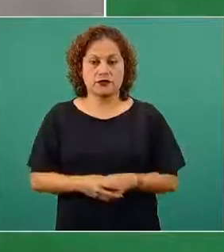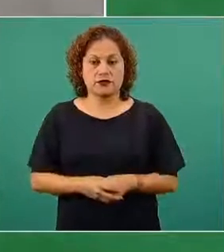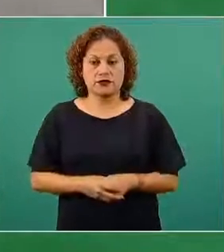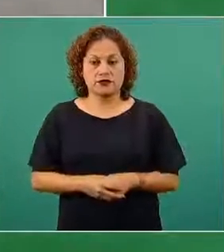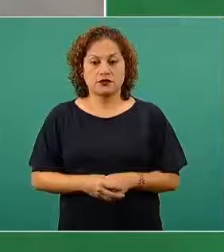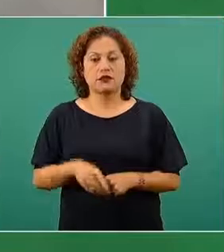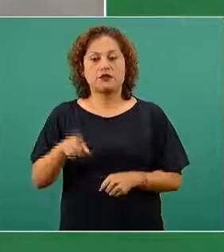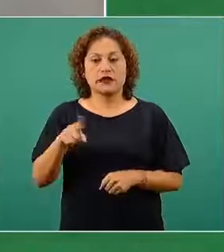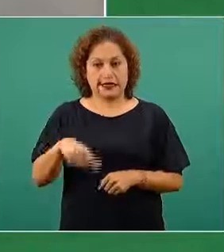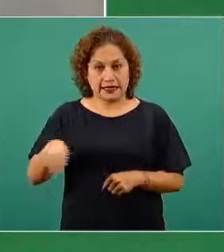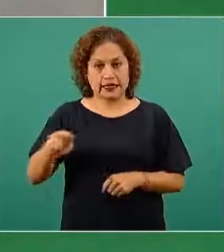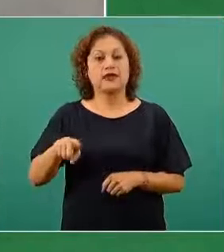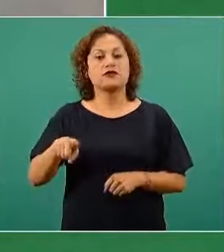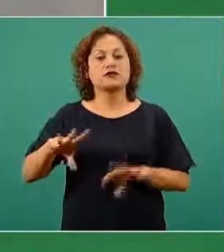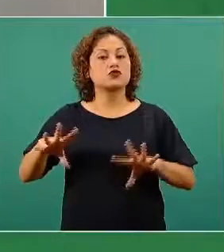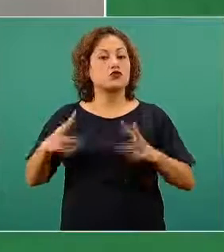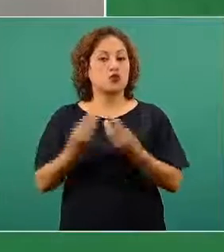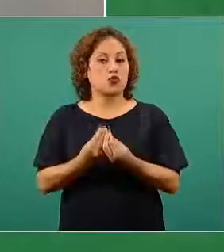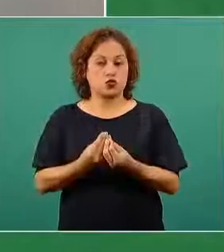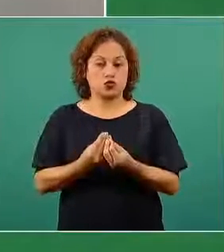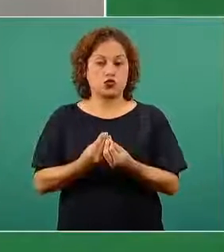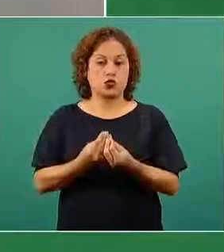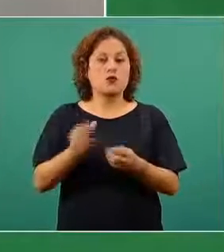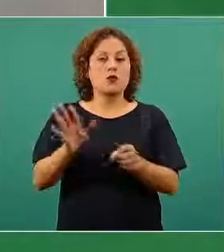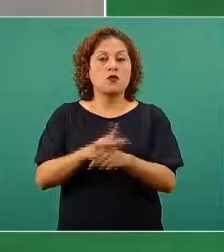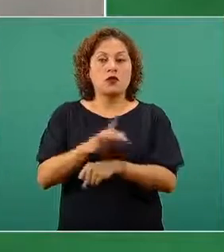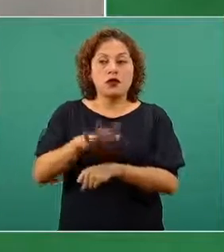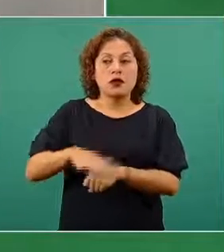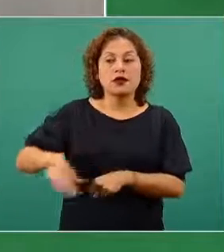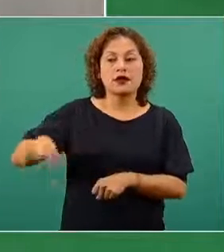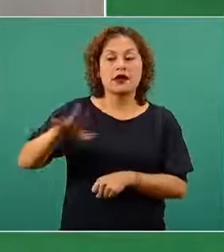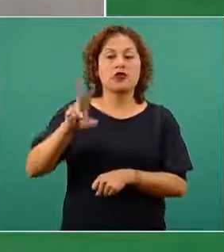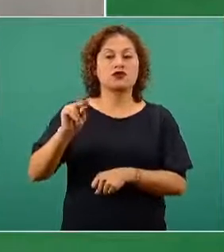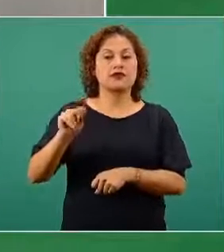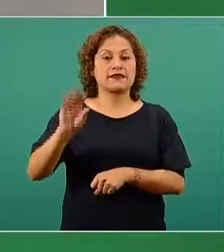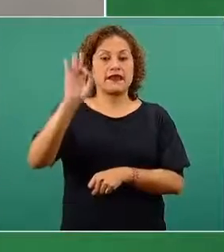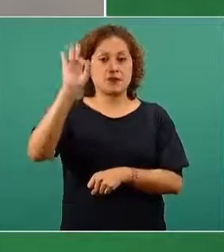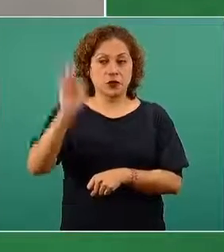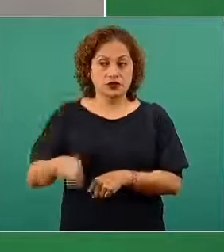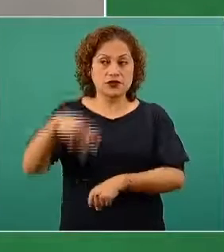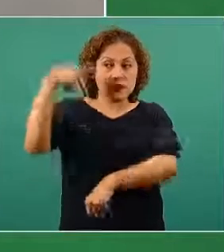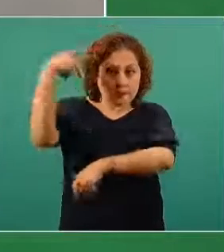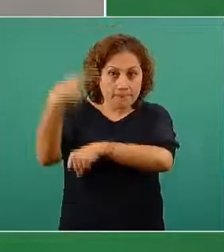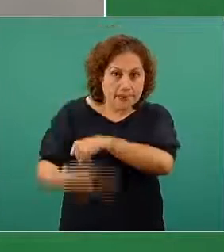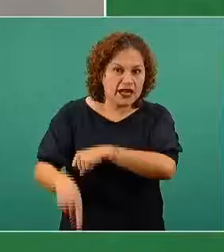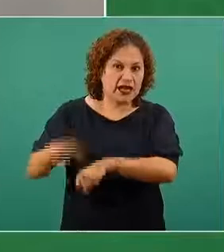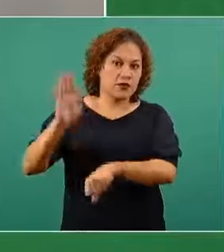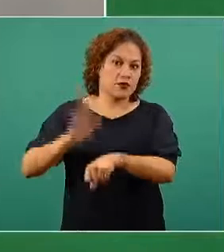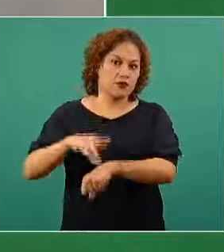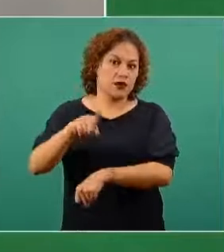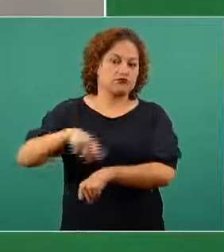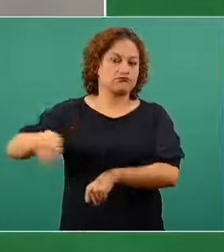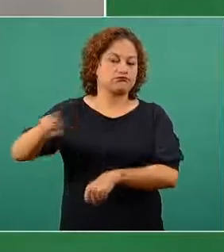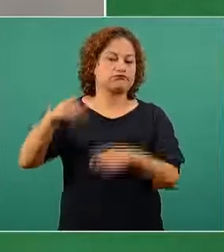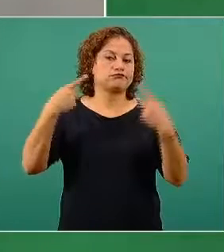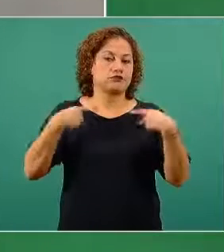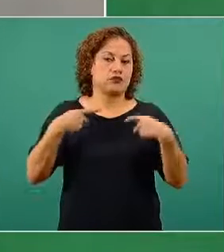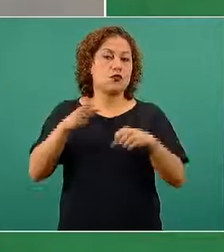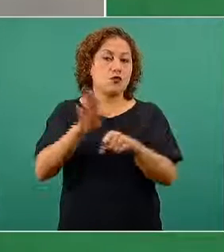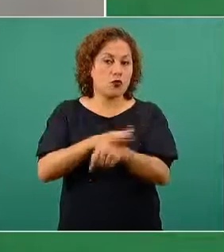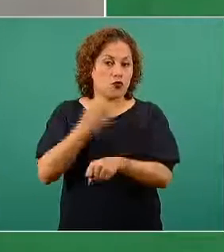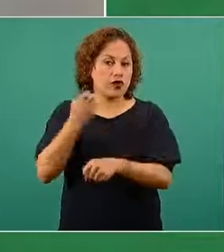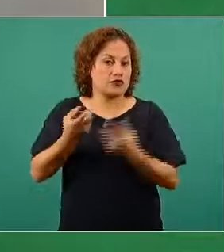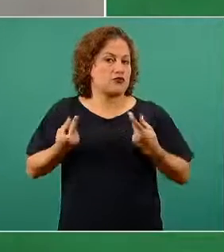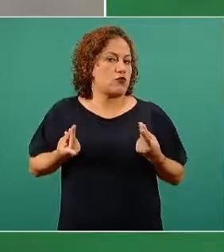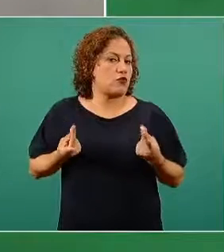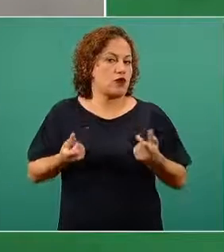el ochenta por ciento de la mortalidad del total de la epidemia y es por eso que es muy importante vacunarlos con la mayor